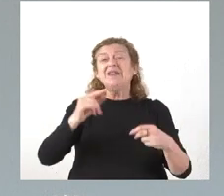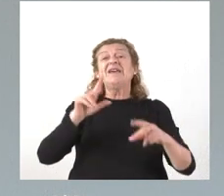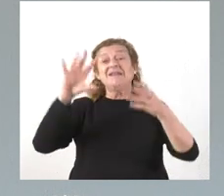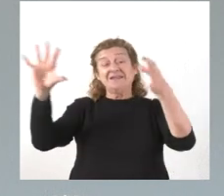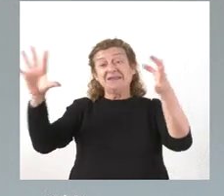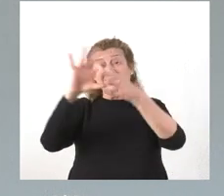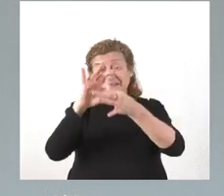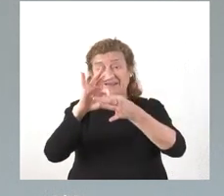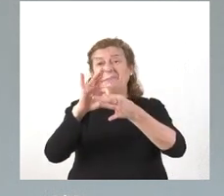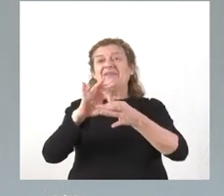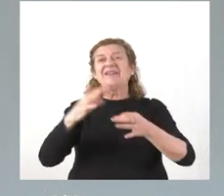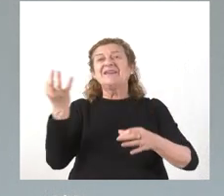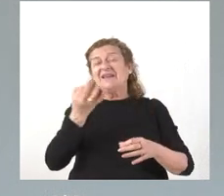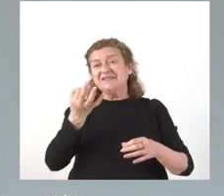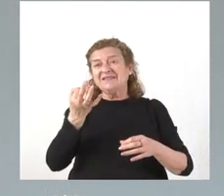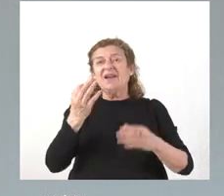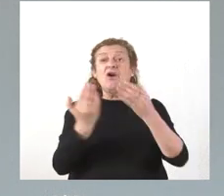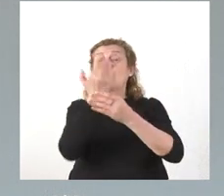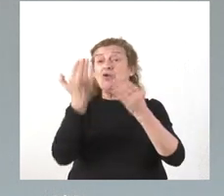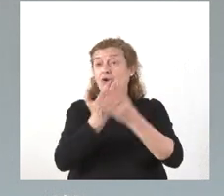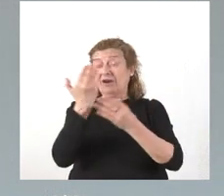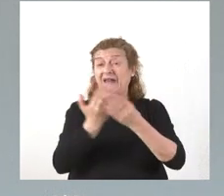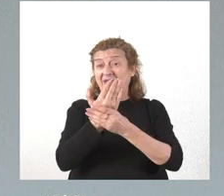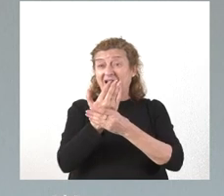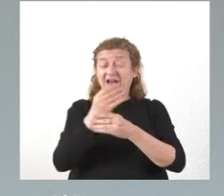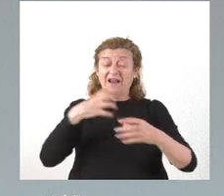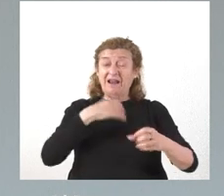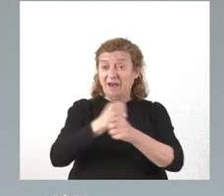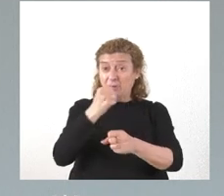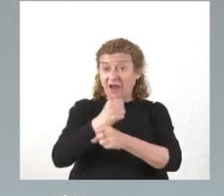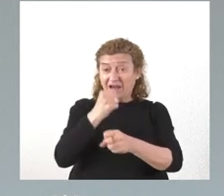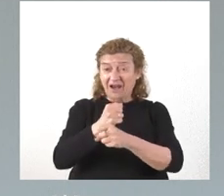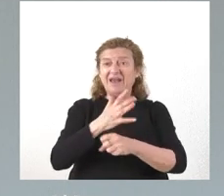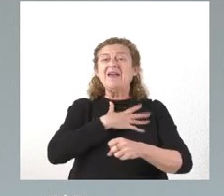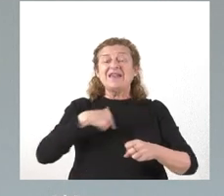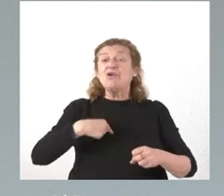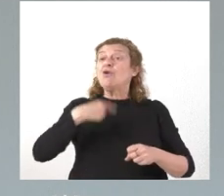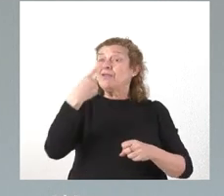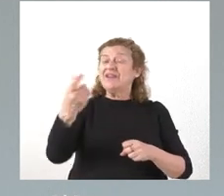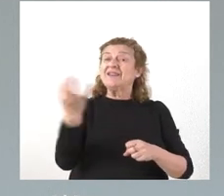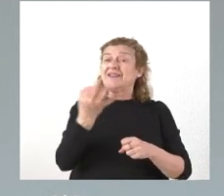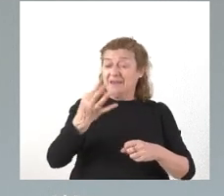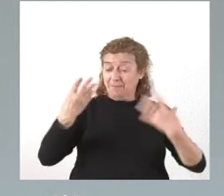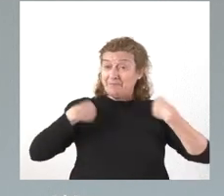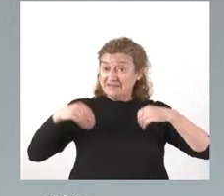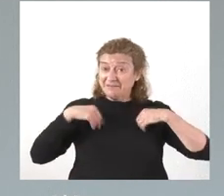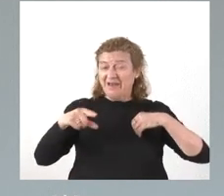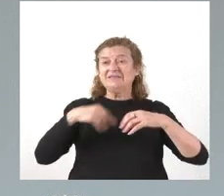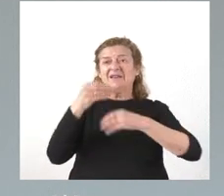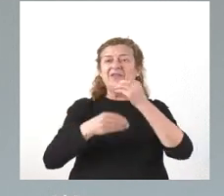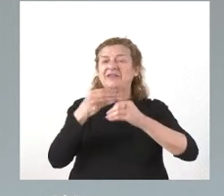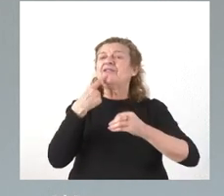a lo que es la jornada laboral, les quiero significar que en la misma se establece